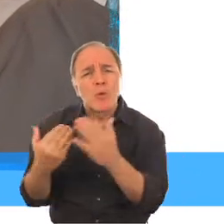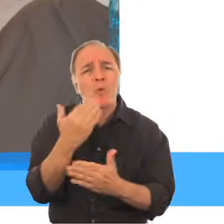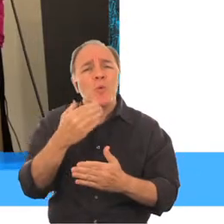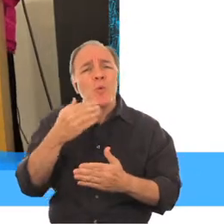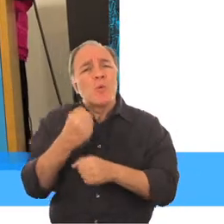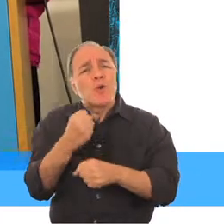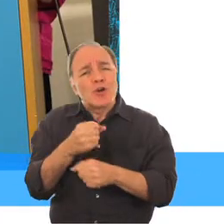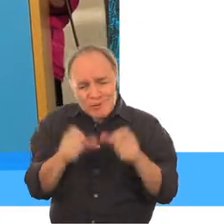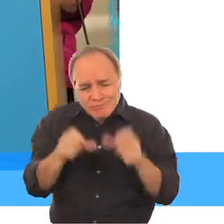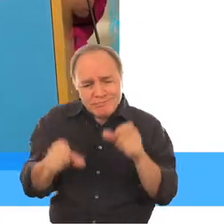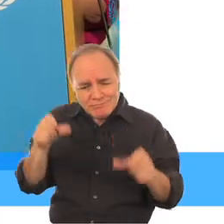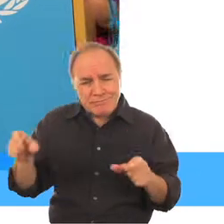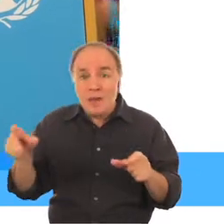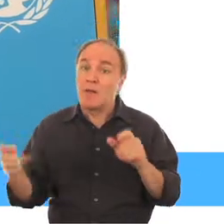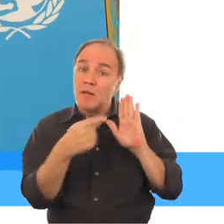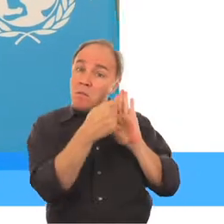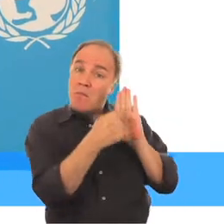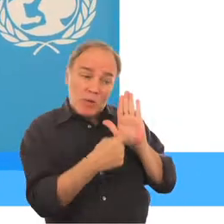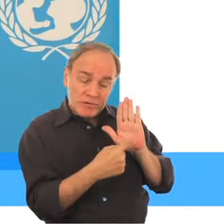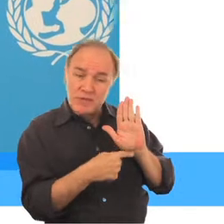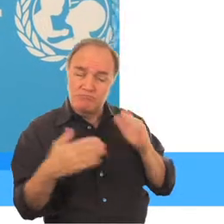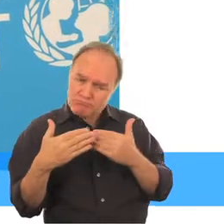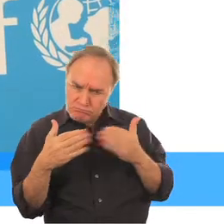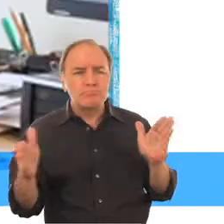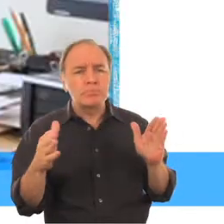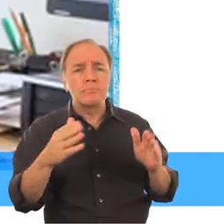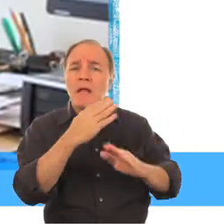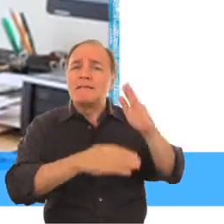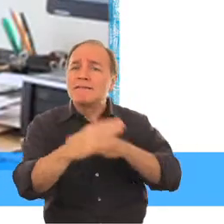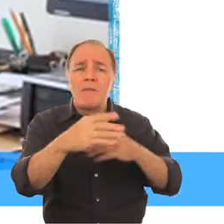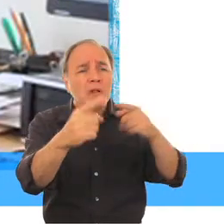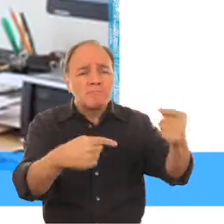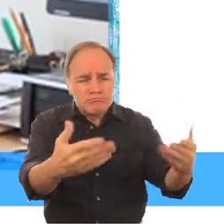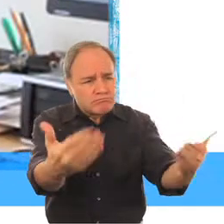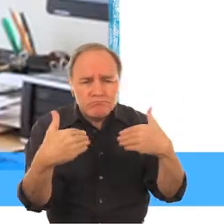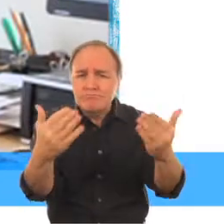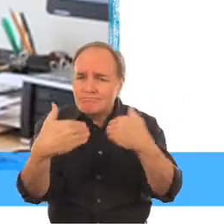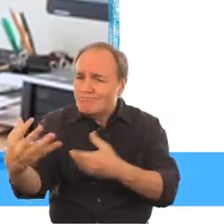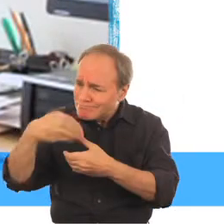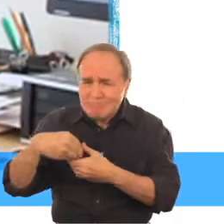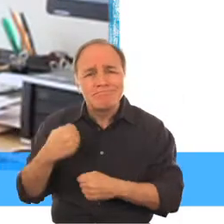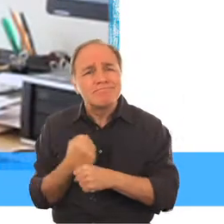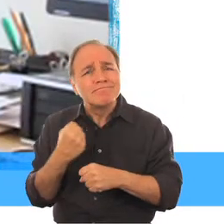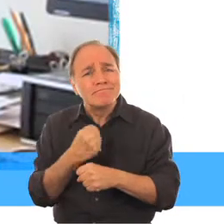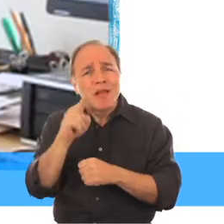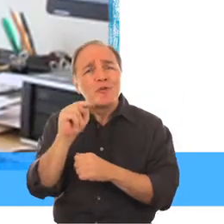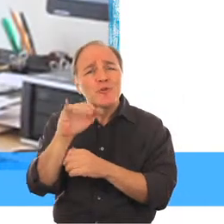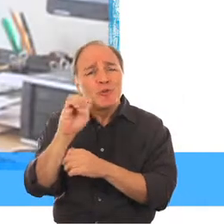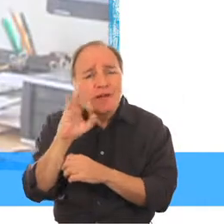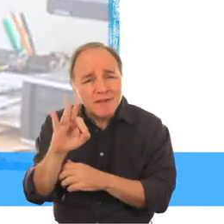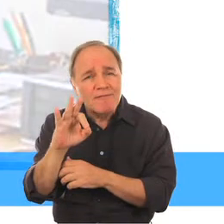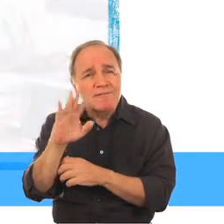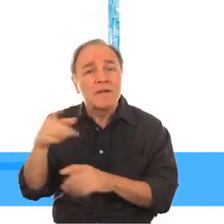los edificios, la comunicación y la información, así como un ambiente inclusivo para los funcionarios y los visitantes